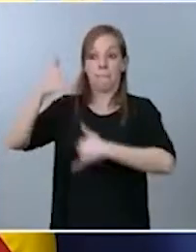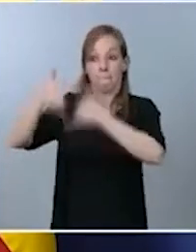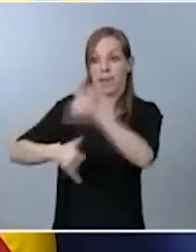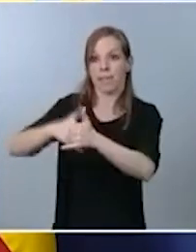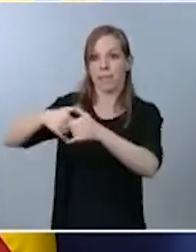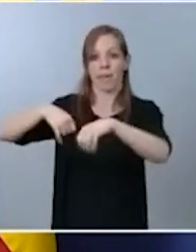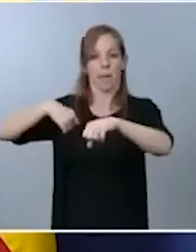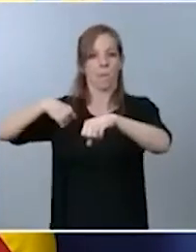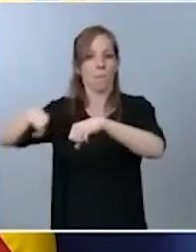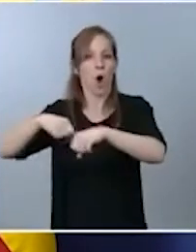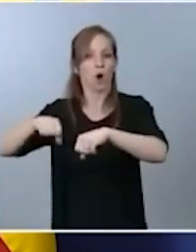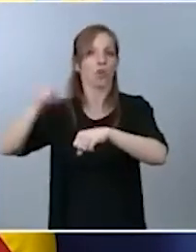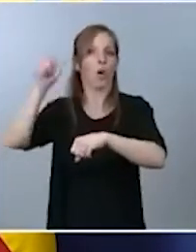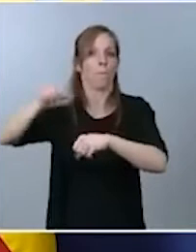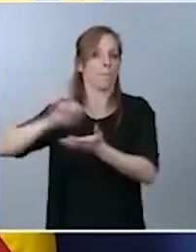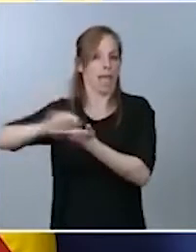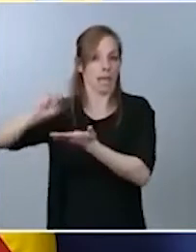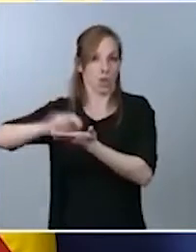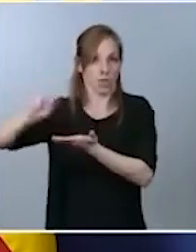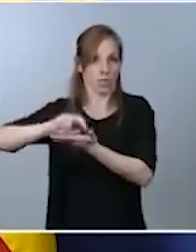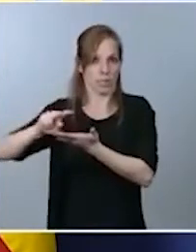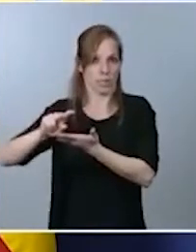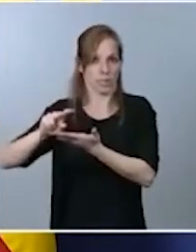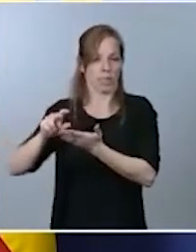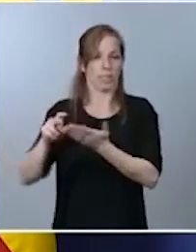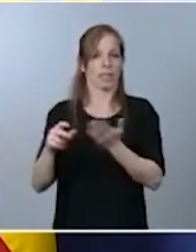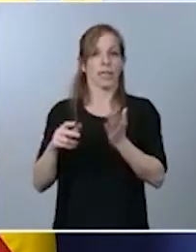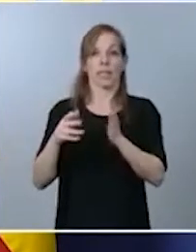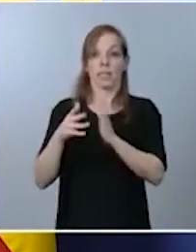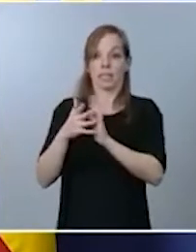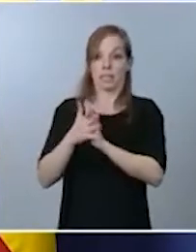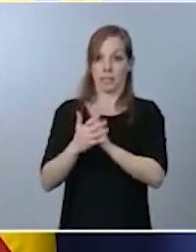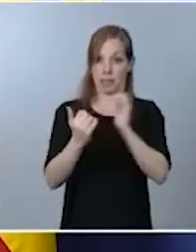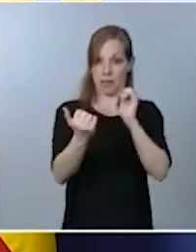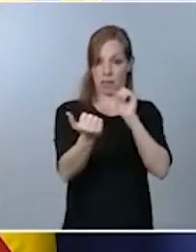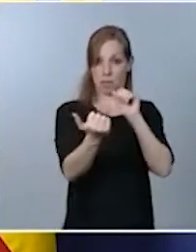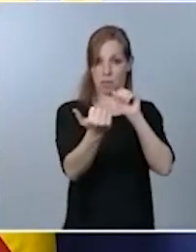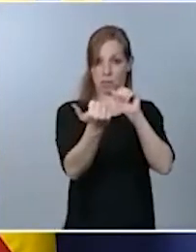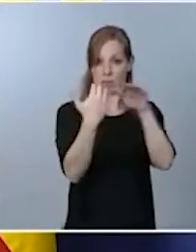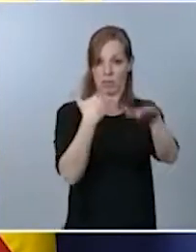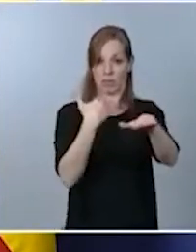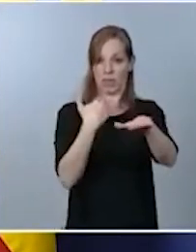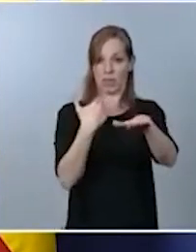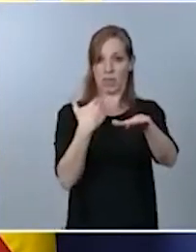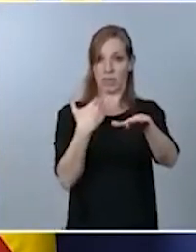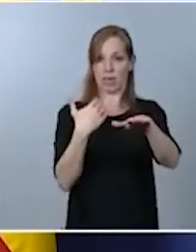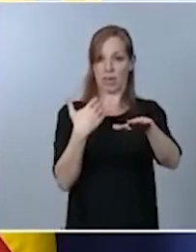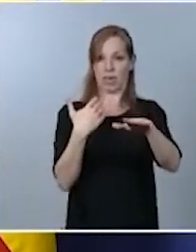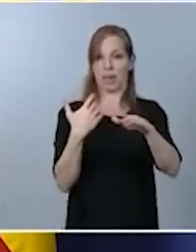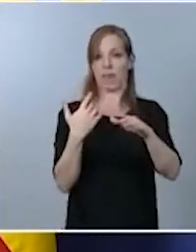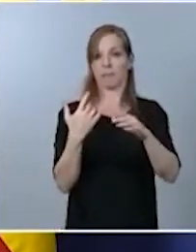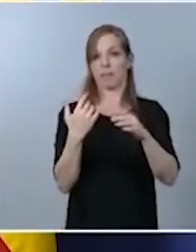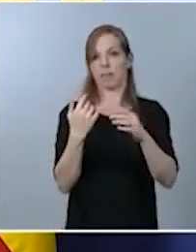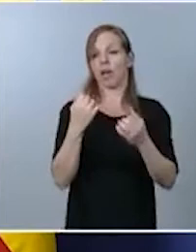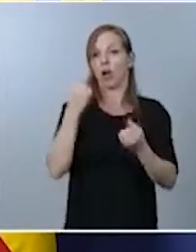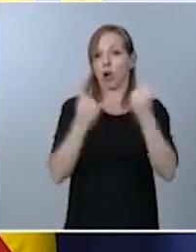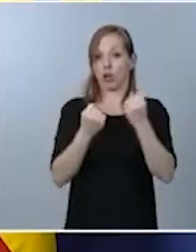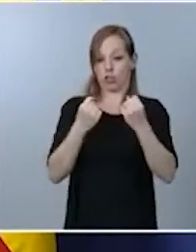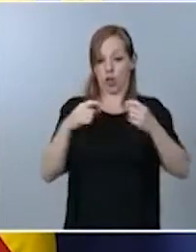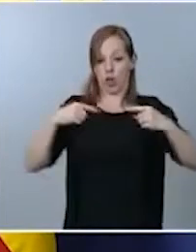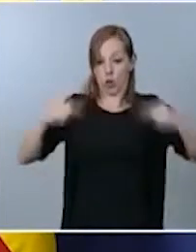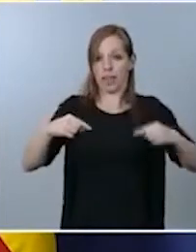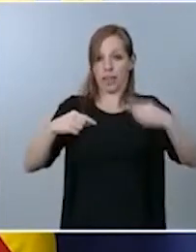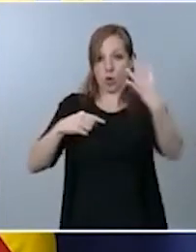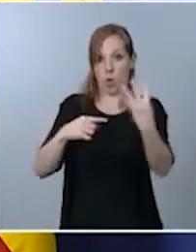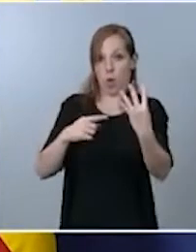no circulan, no interactúan en la vía pública en vehículos de cuatro ruedas. Bueno, pues nuestra incidencia